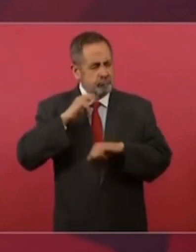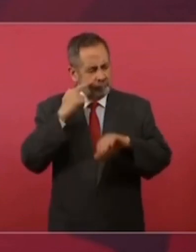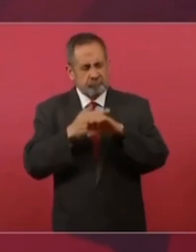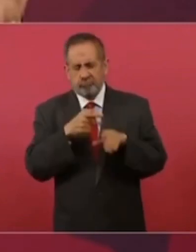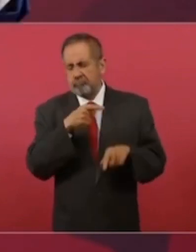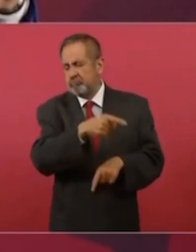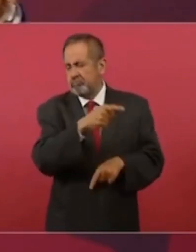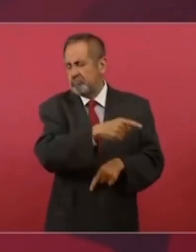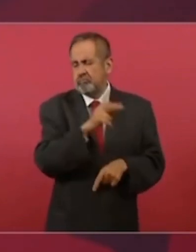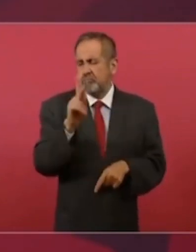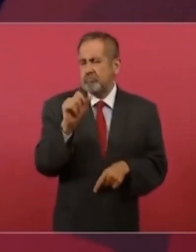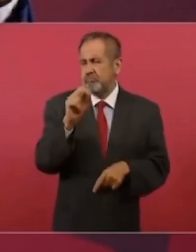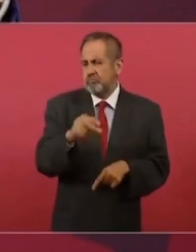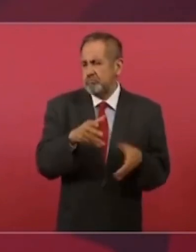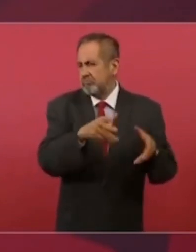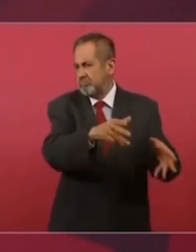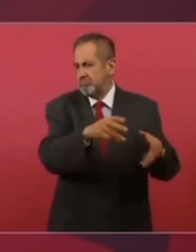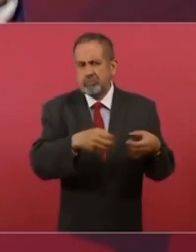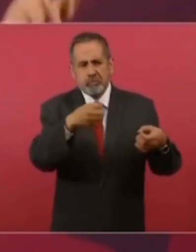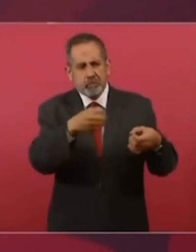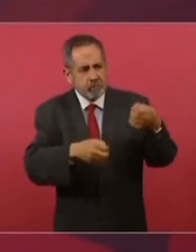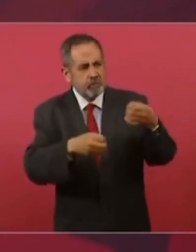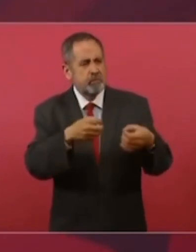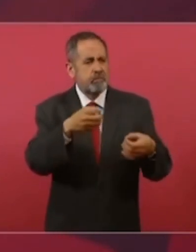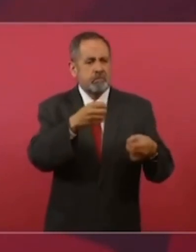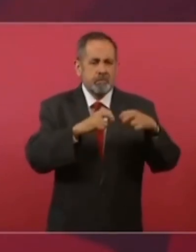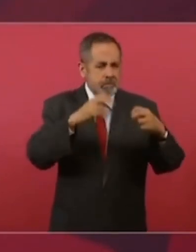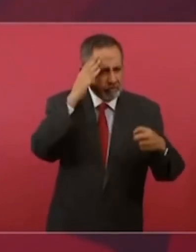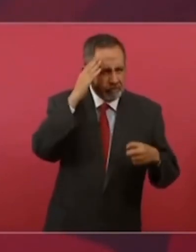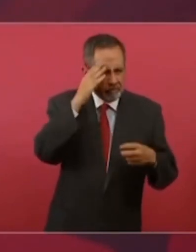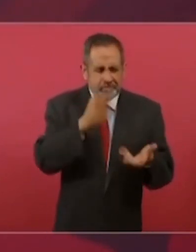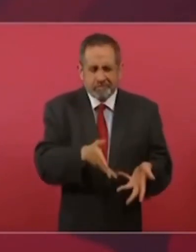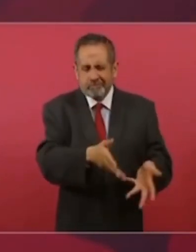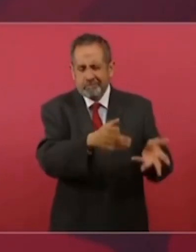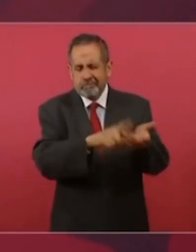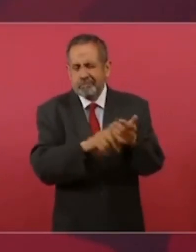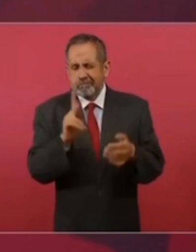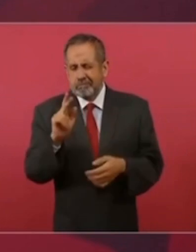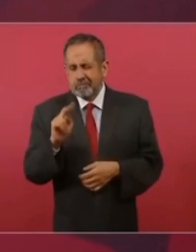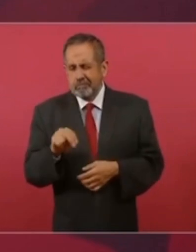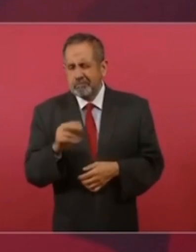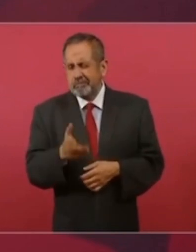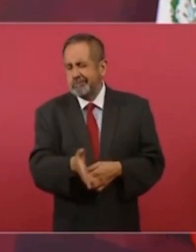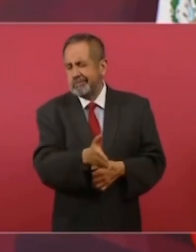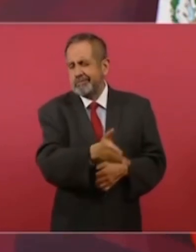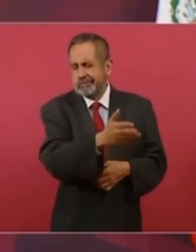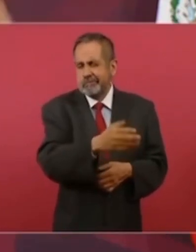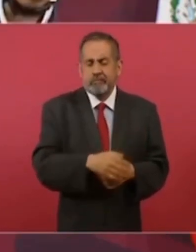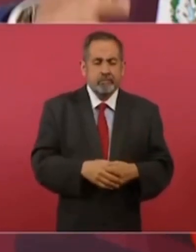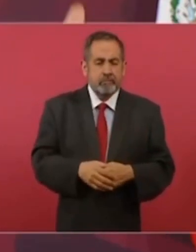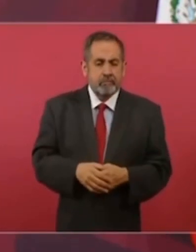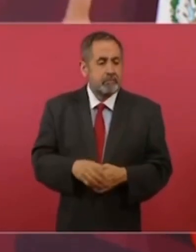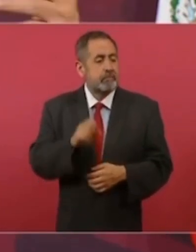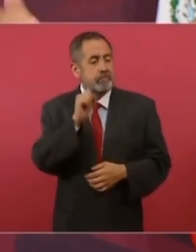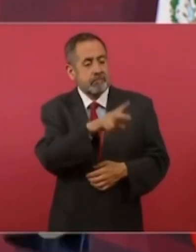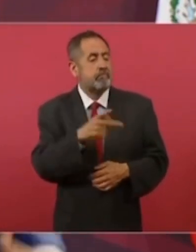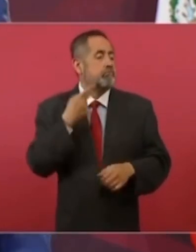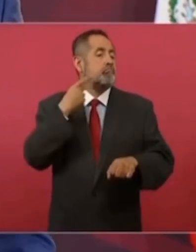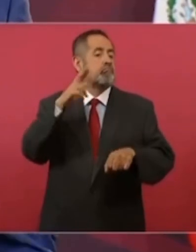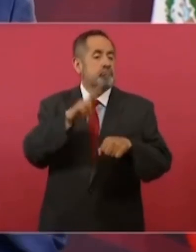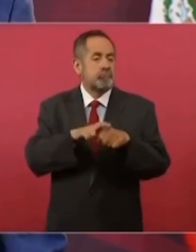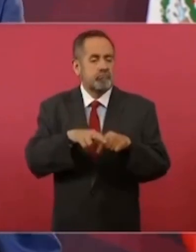jueces, magistrados, ministros, bueno, hasta la Procuraduría,